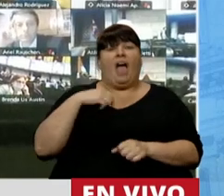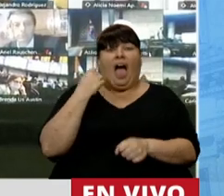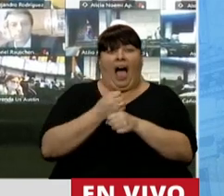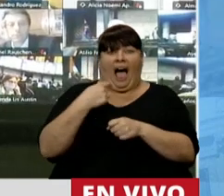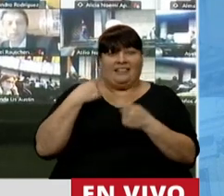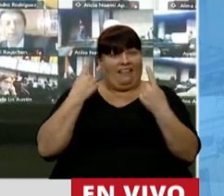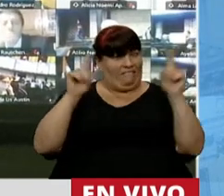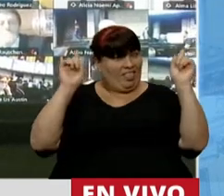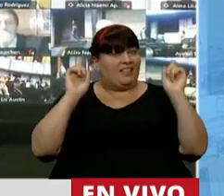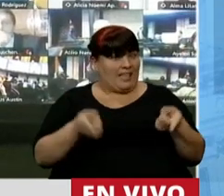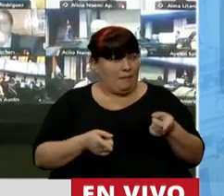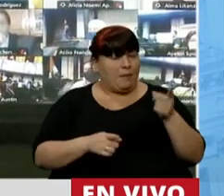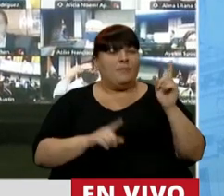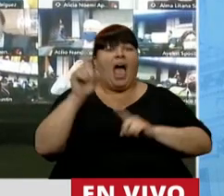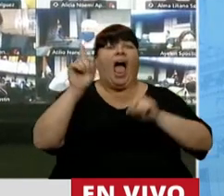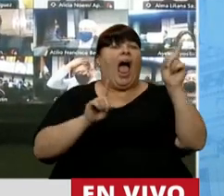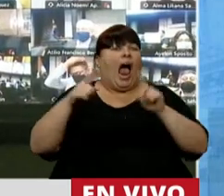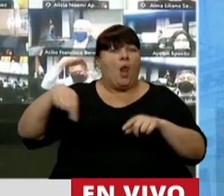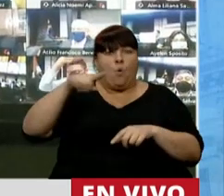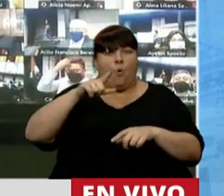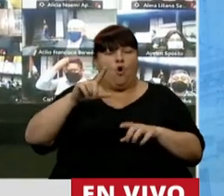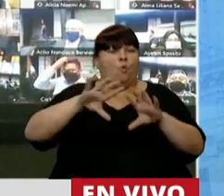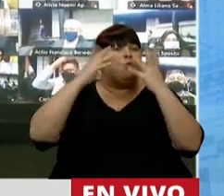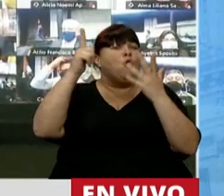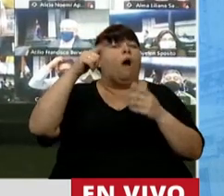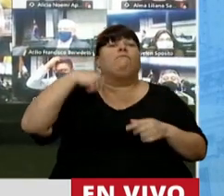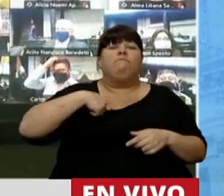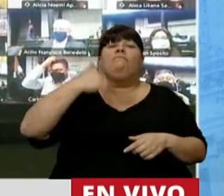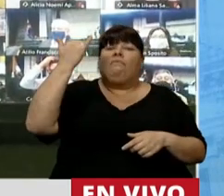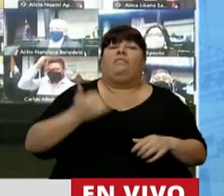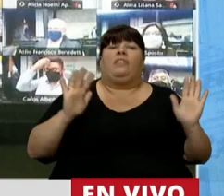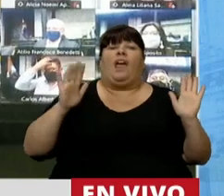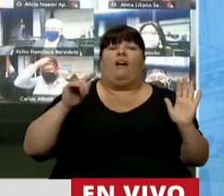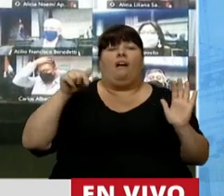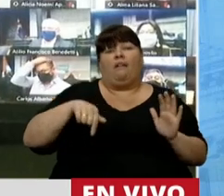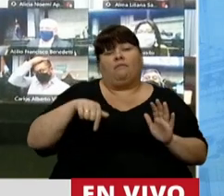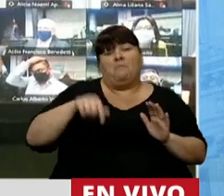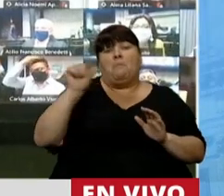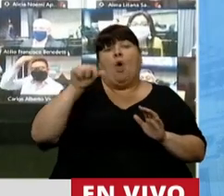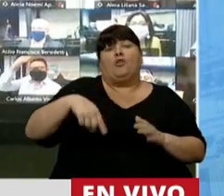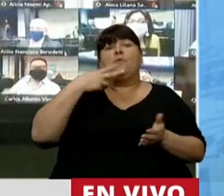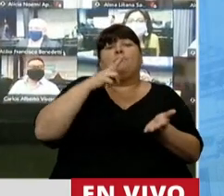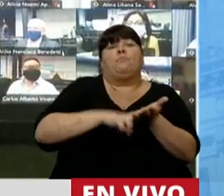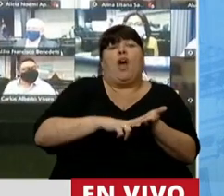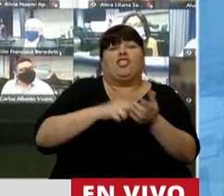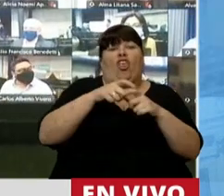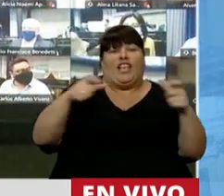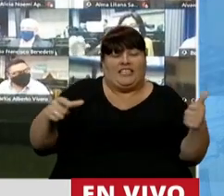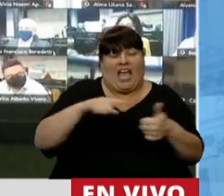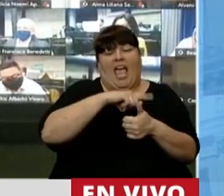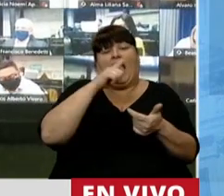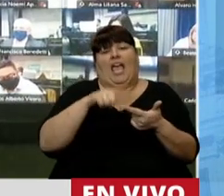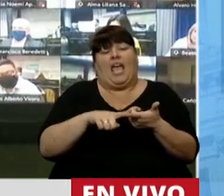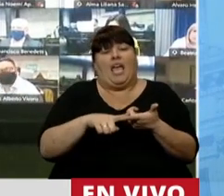originales, hay algunos que no tienen ninguno en el mundo, pero nosotros lo trajimos transitoriamente, el impuesto al cheque,